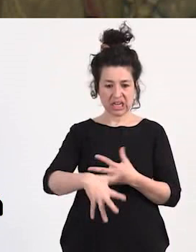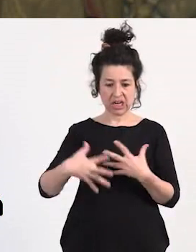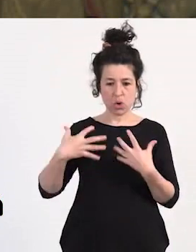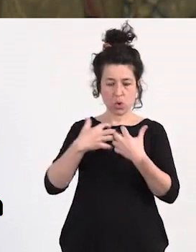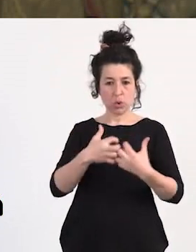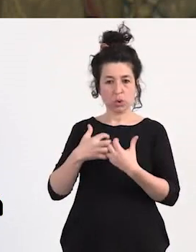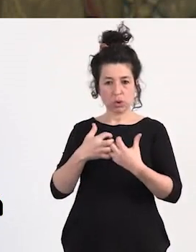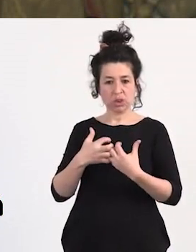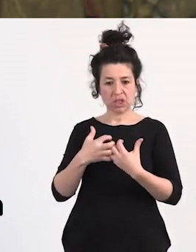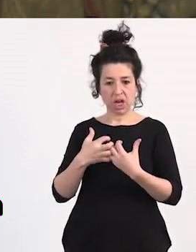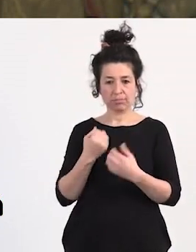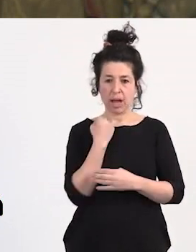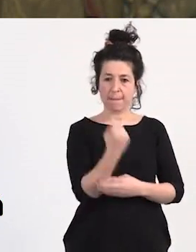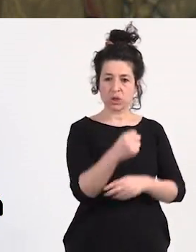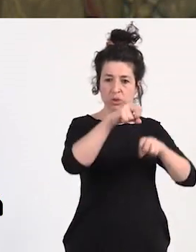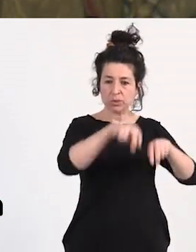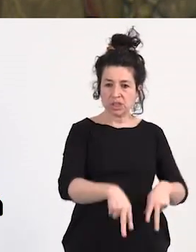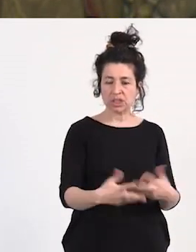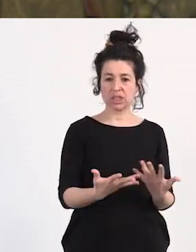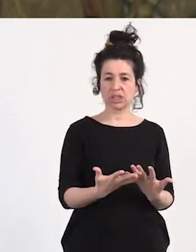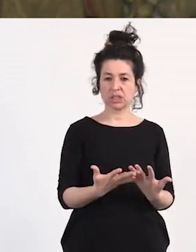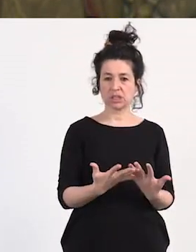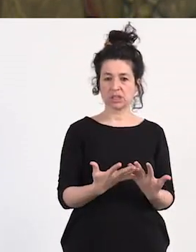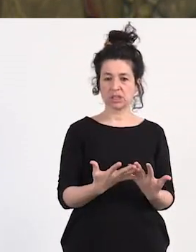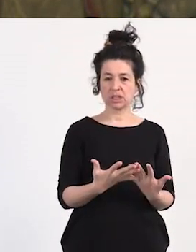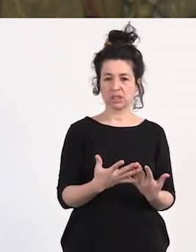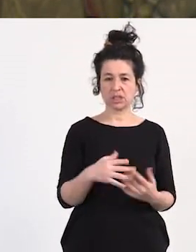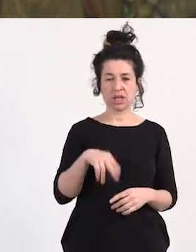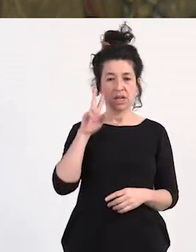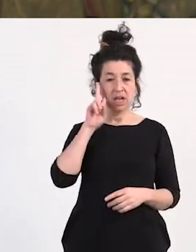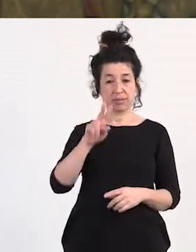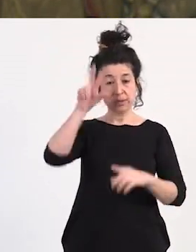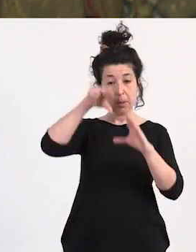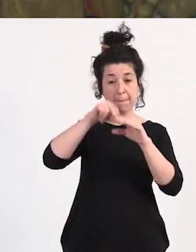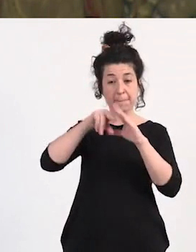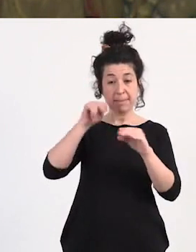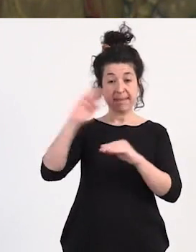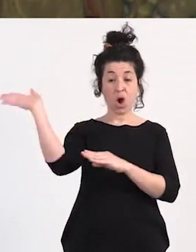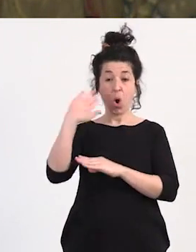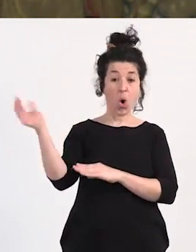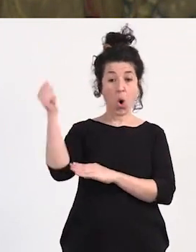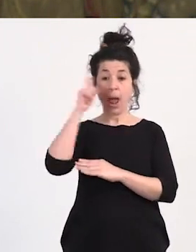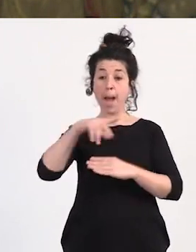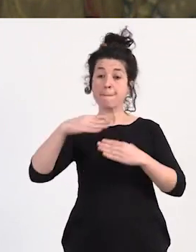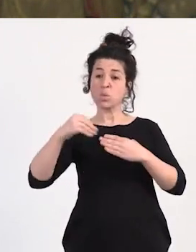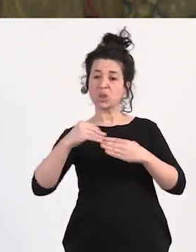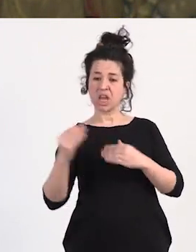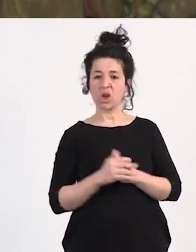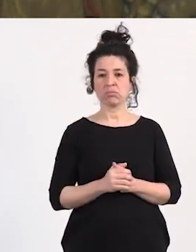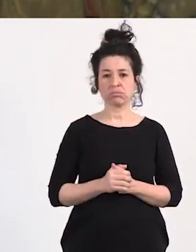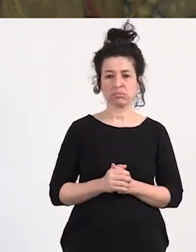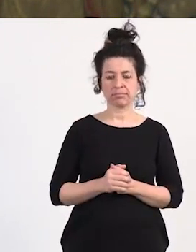puede ser que cuando se victimiza a las trabajadoras sexuales como en el no sé si habéis visto el video ahora putero pero como puede ser que tenga